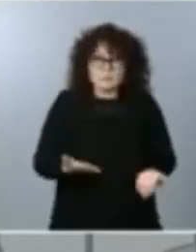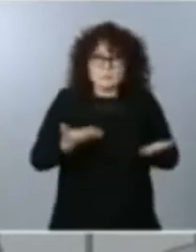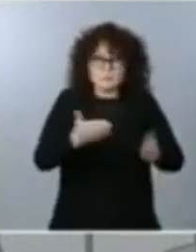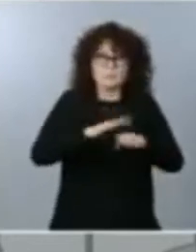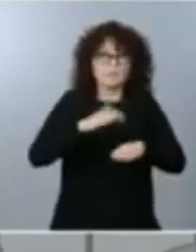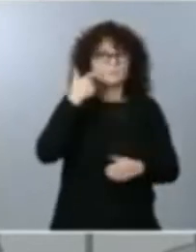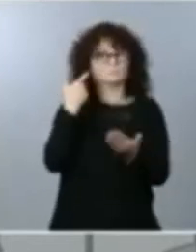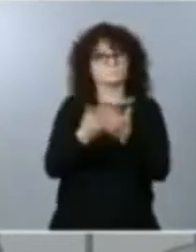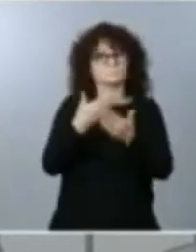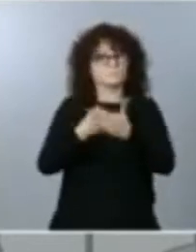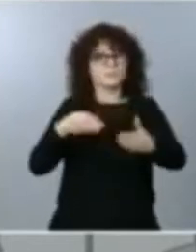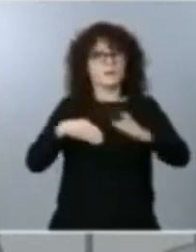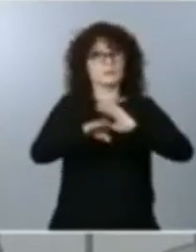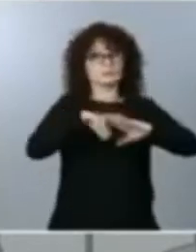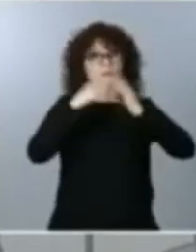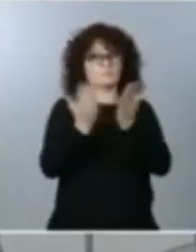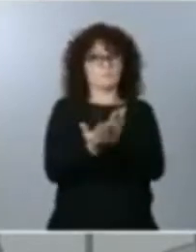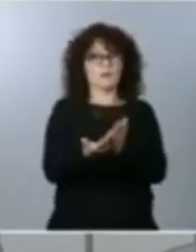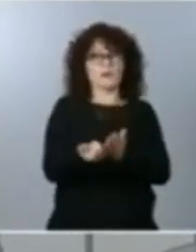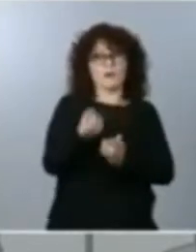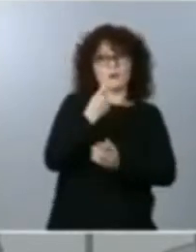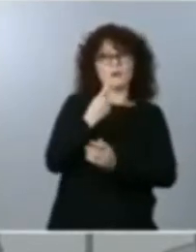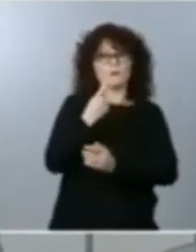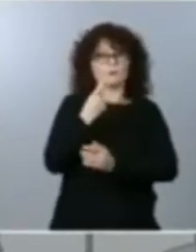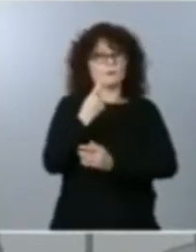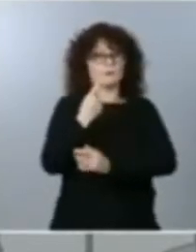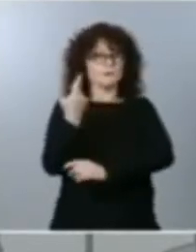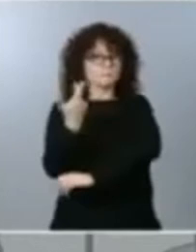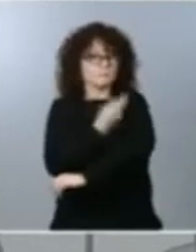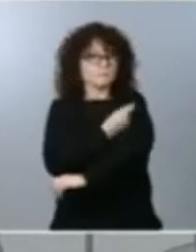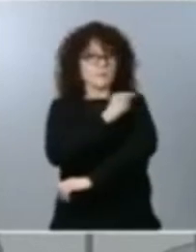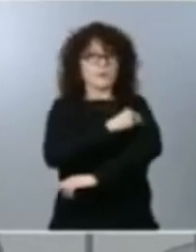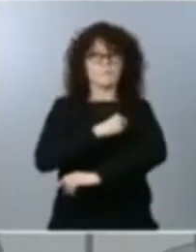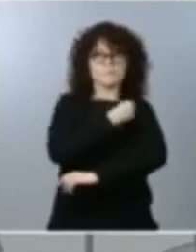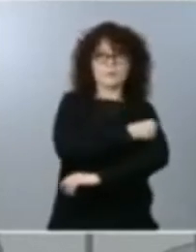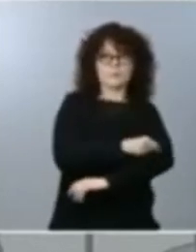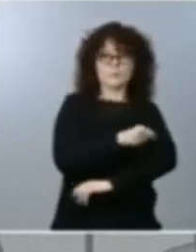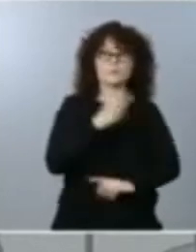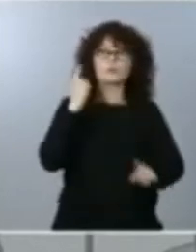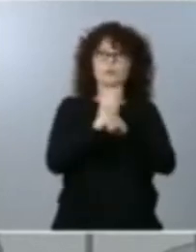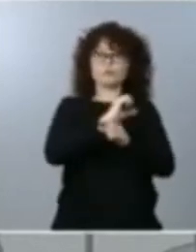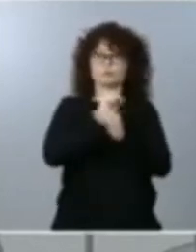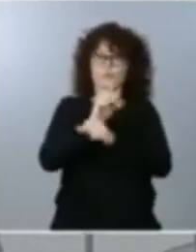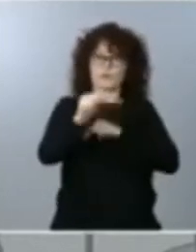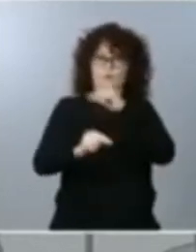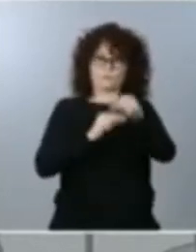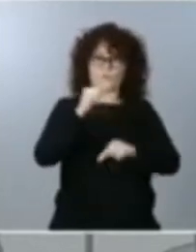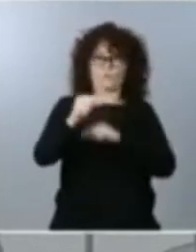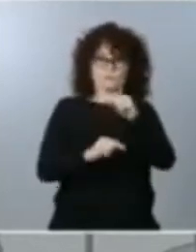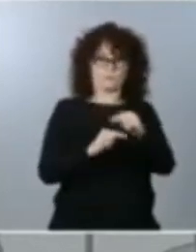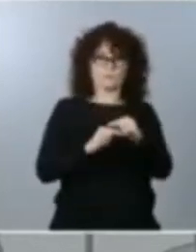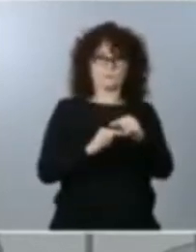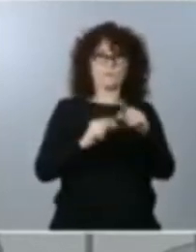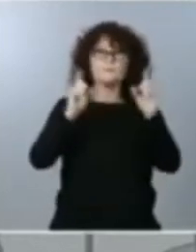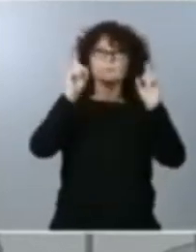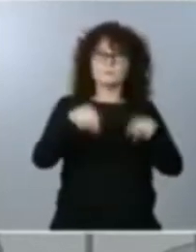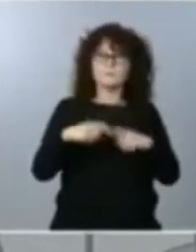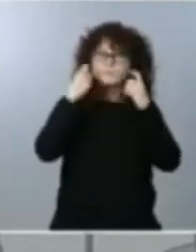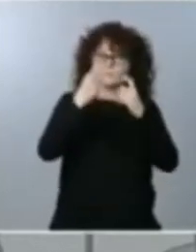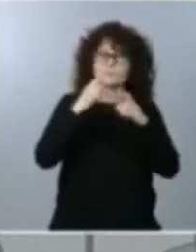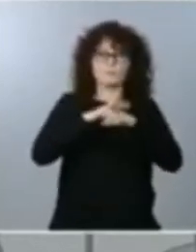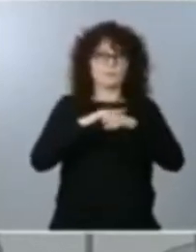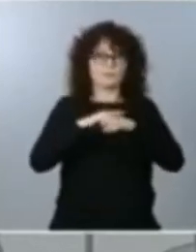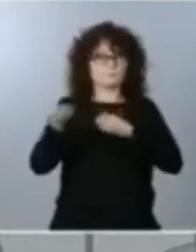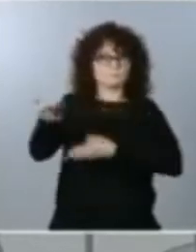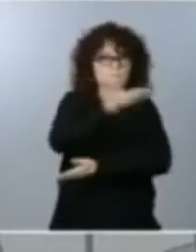a tratamientos y vacunas contra el COVID-19 y han mostrado también su total respaldo a todos los esfuerzos de cooperación, colaboración, de